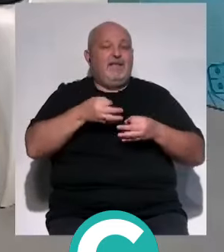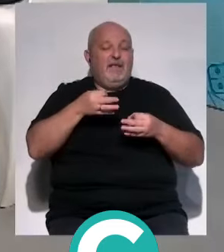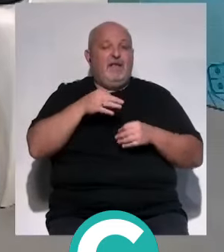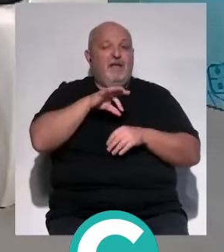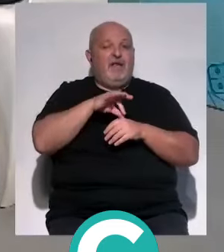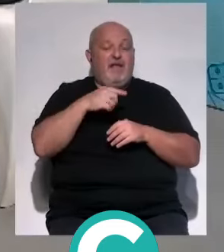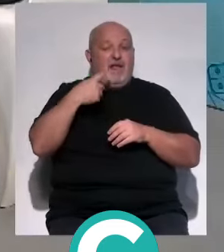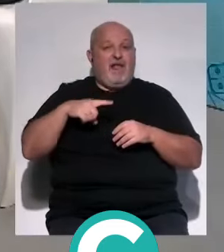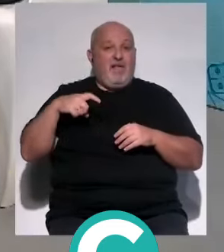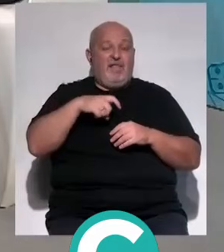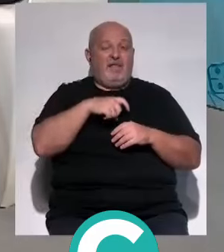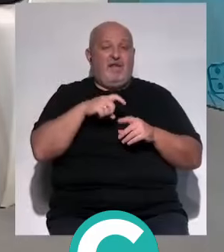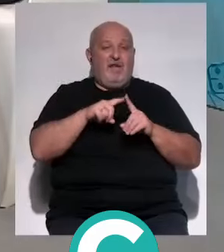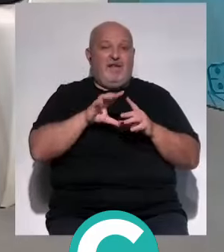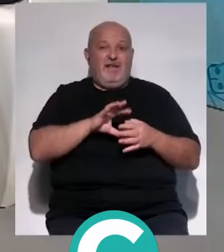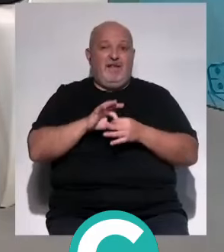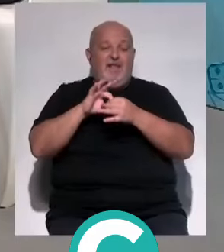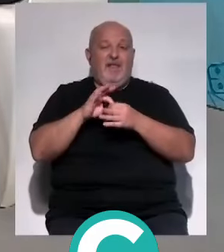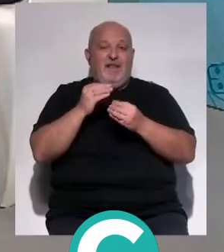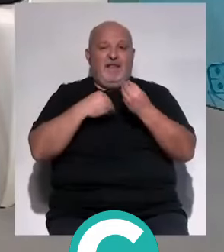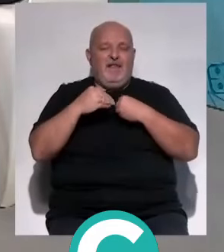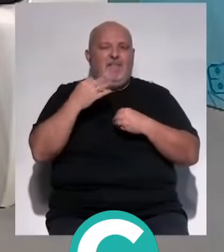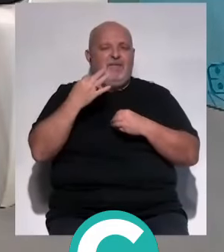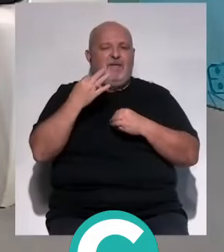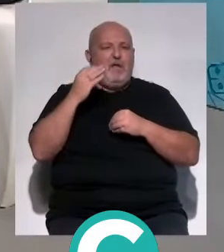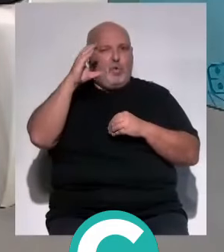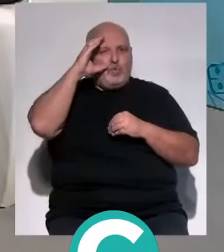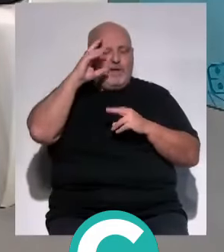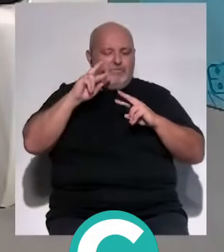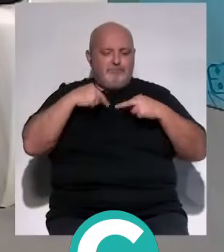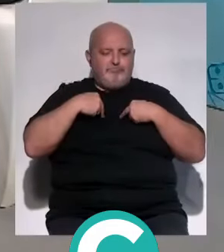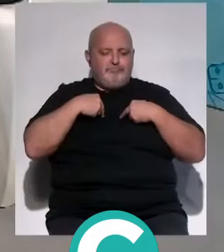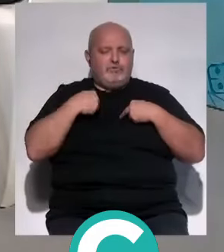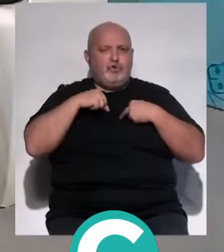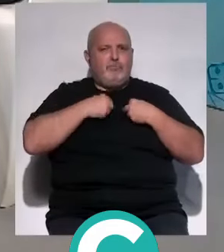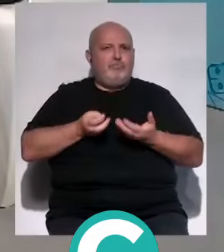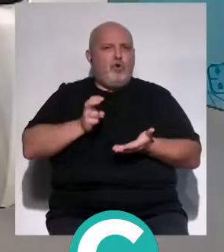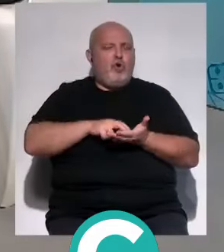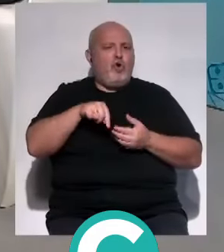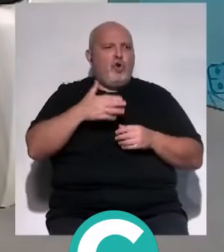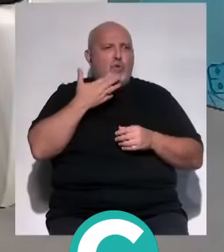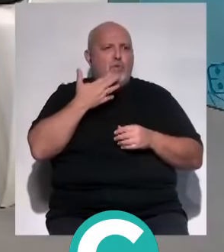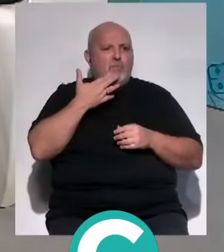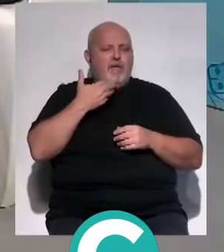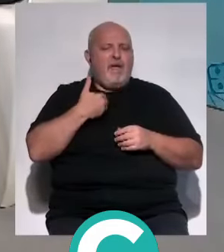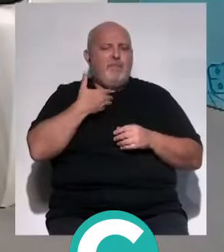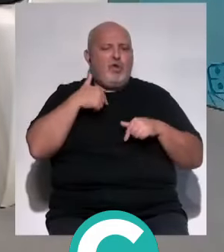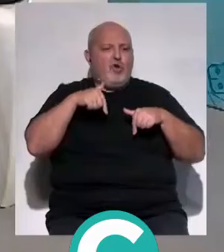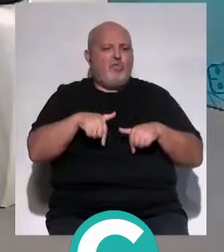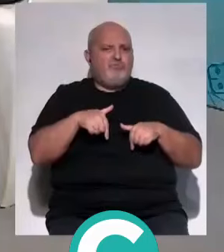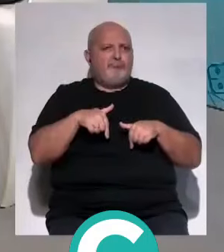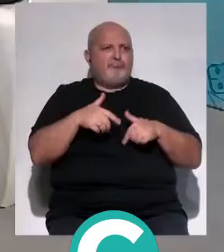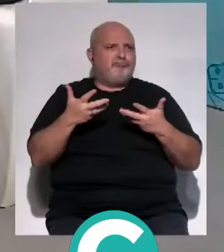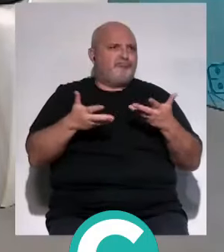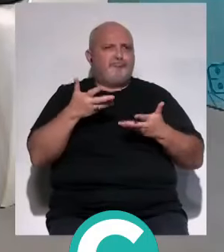los pacientes con cáncer en el tema de la alimentación se tienen que escuchar. Yo como me he levantado hoy, ¿qué me apetece? Bueno, para lo